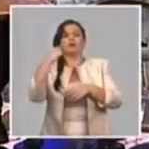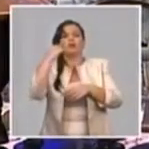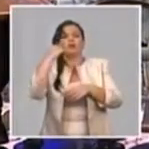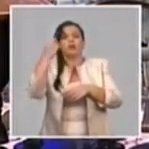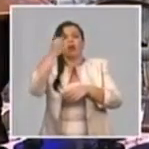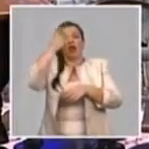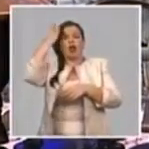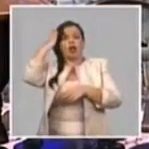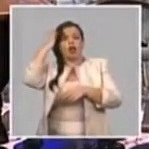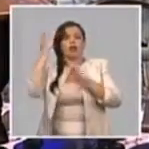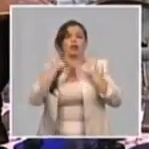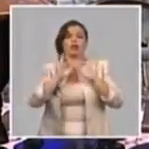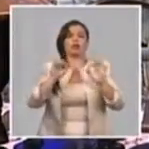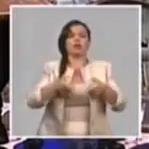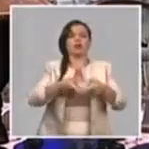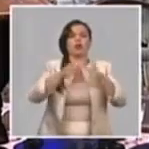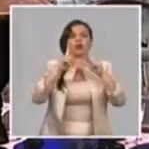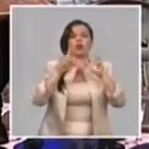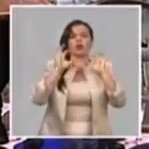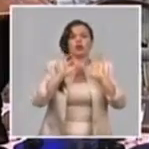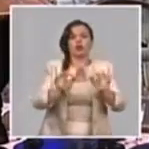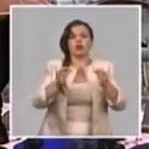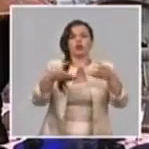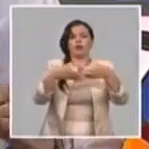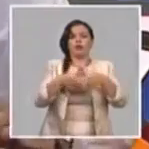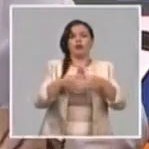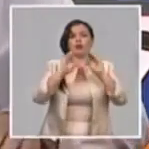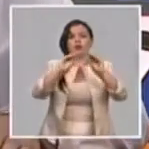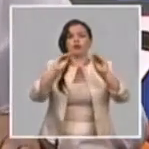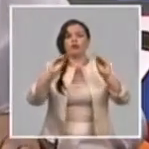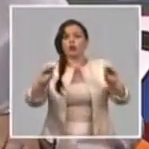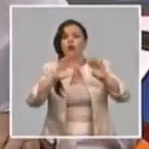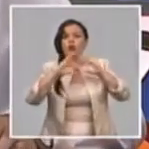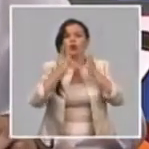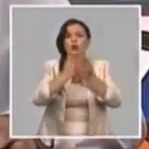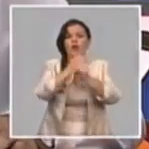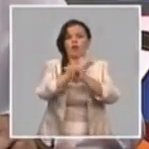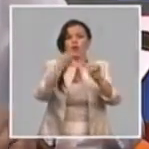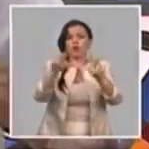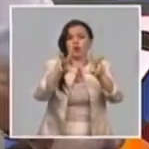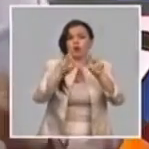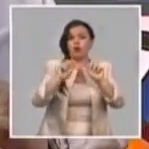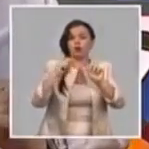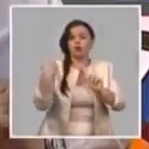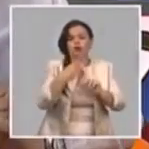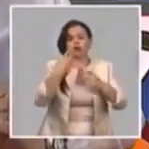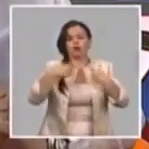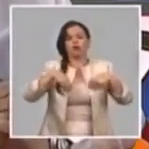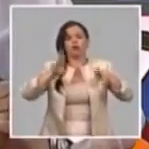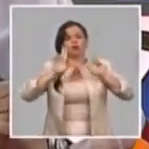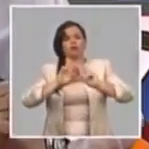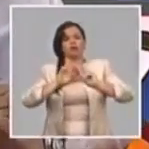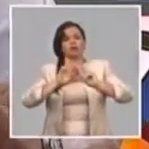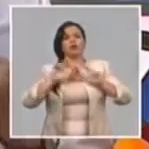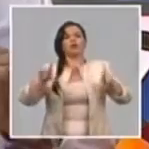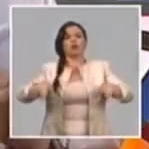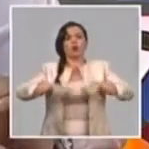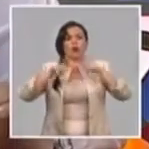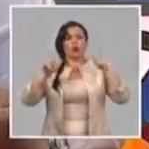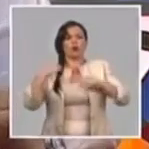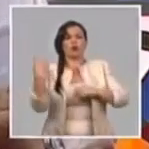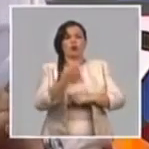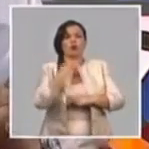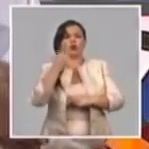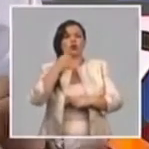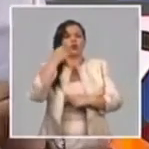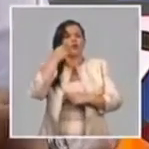últimas reuniones del grupo temporal de la COVID, de que ha recibido comunicaciones de productores que quieren tierra, nosotros estamos revisando